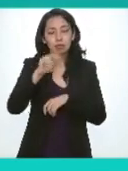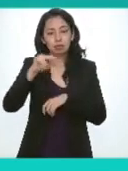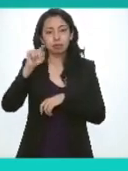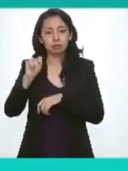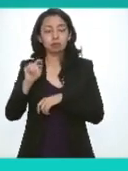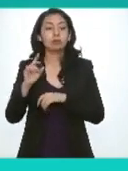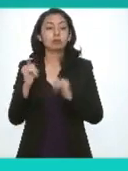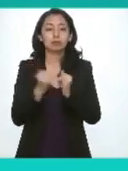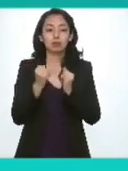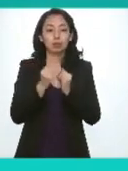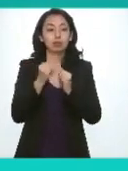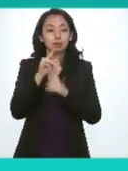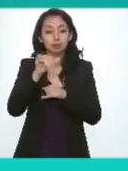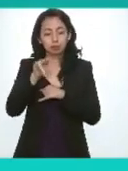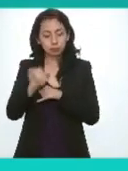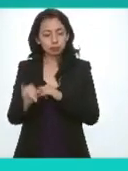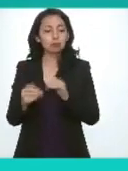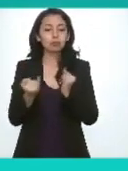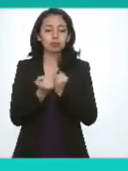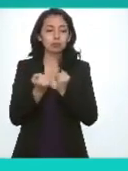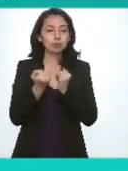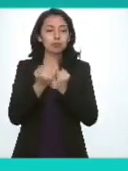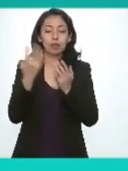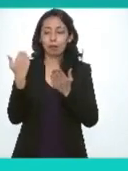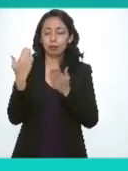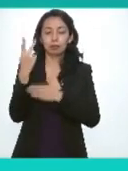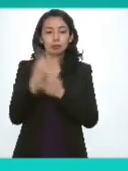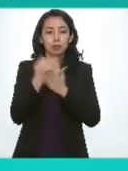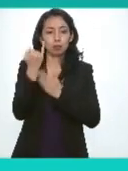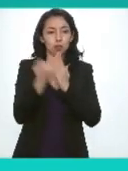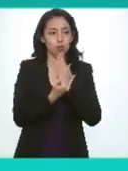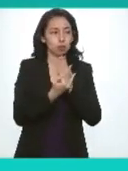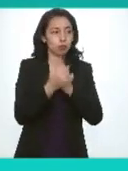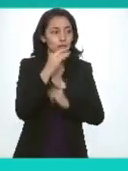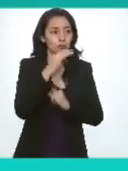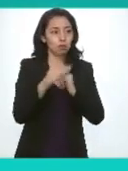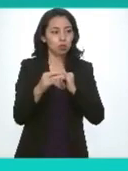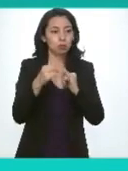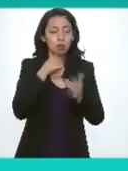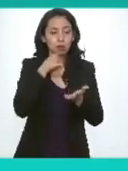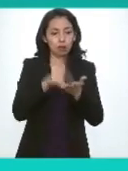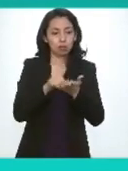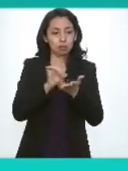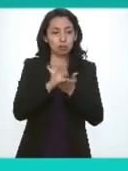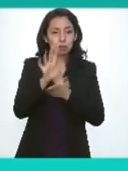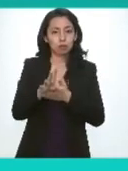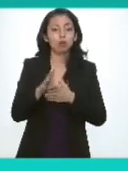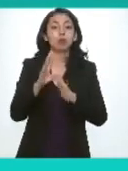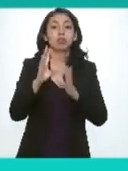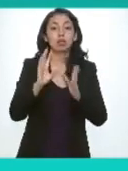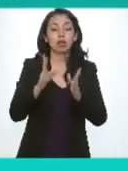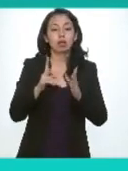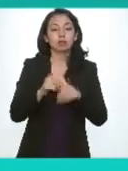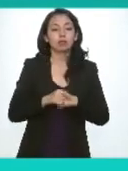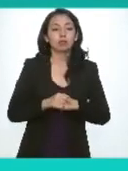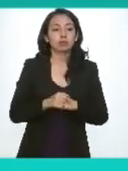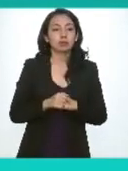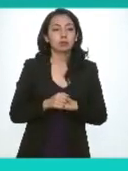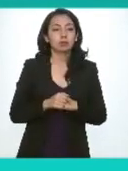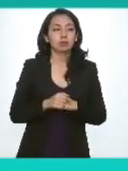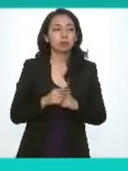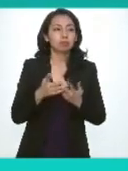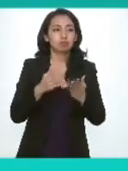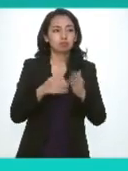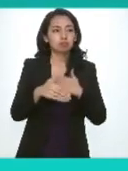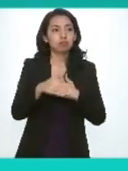personales a partir del último proyecto que se envió de esta carta todavía se va a reforzar con un